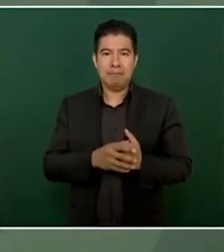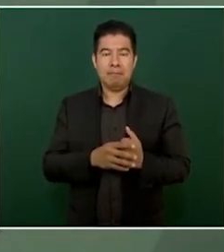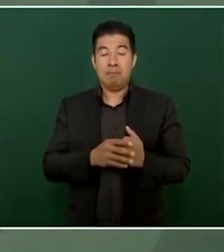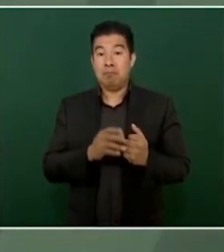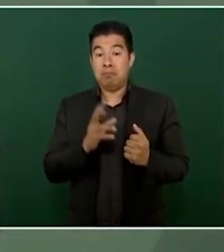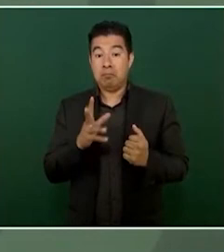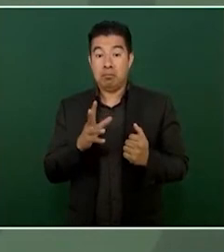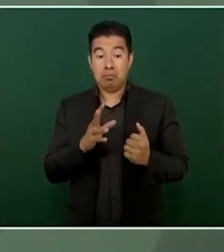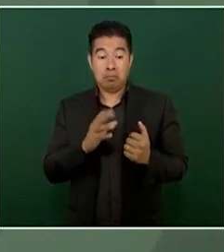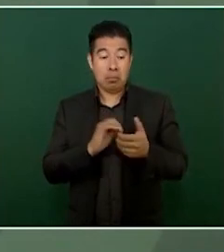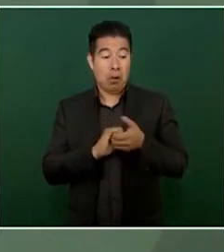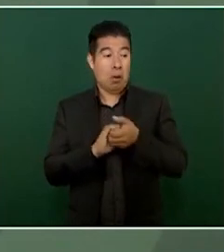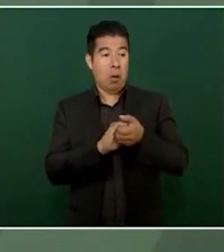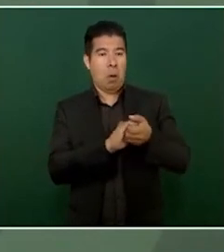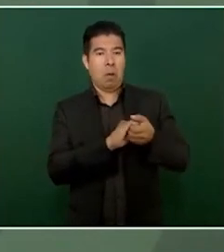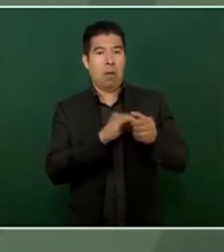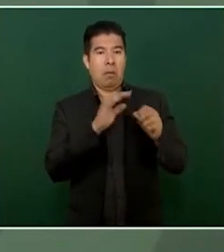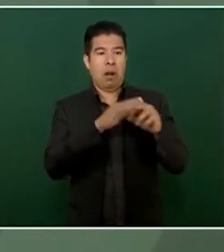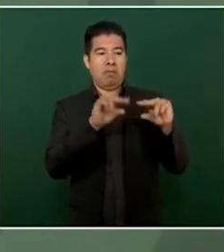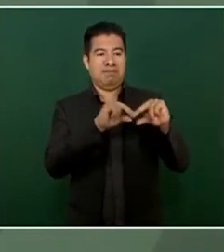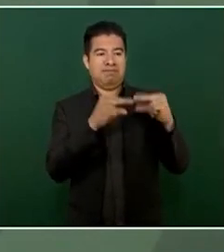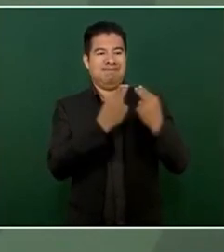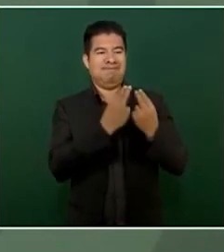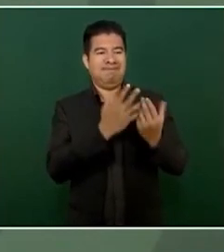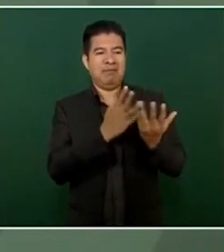aliaban a la delincuencia organizada,